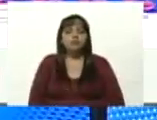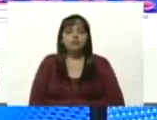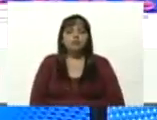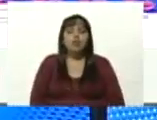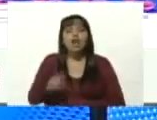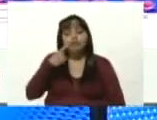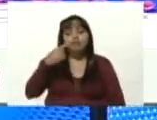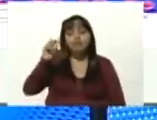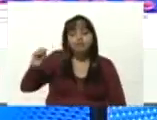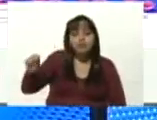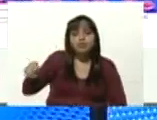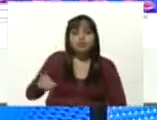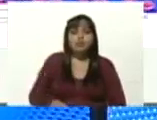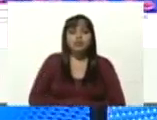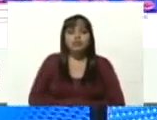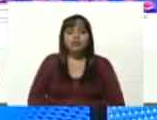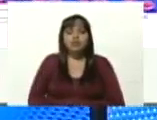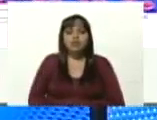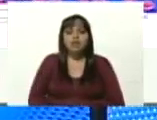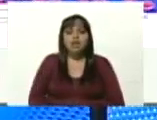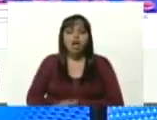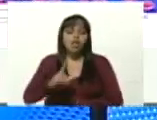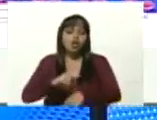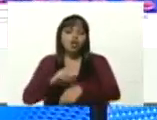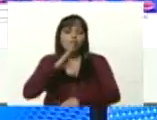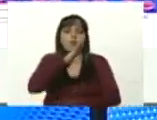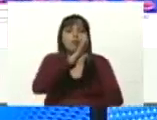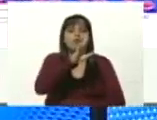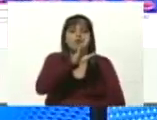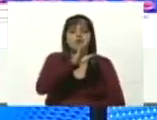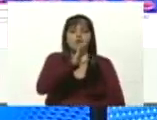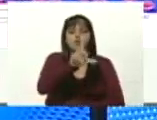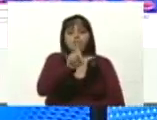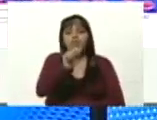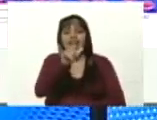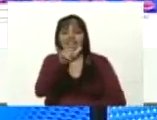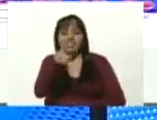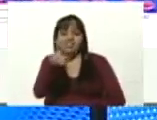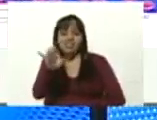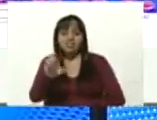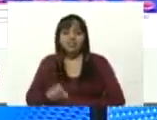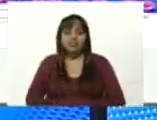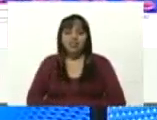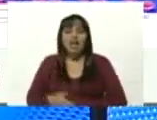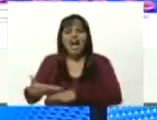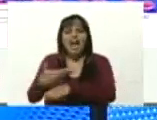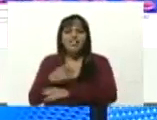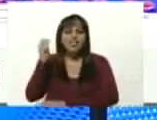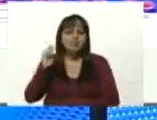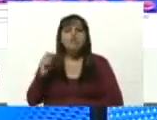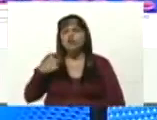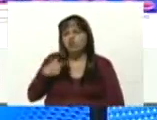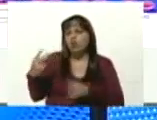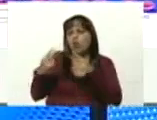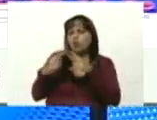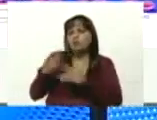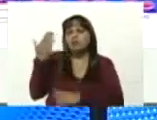al doctor Gerardo Blei Gerardo Blei fue diputado yo lo conocí